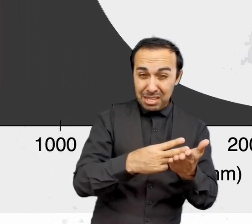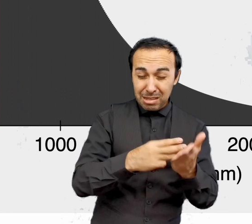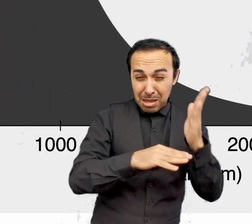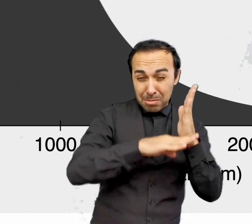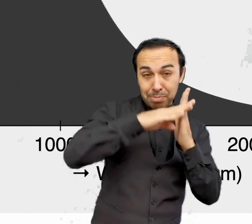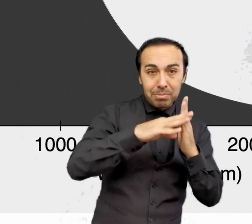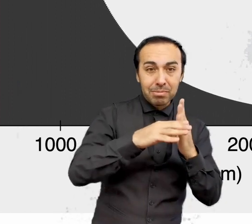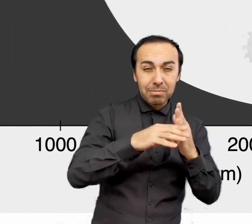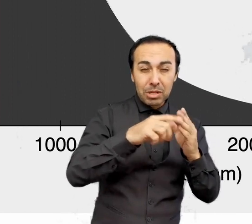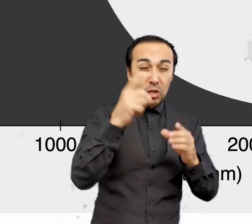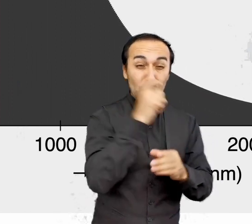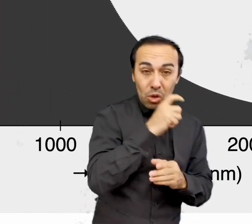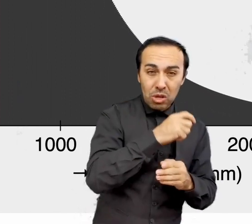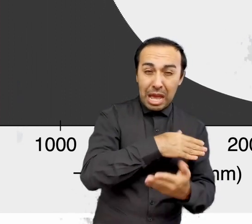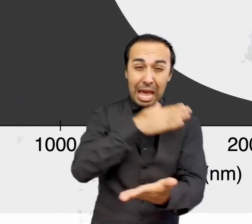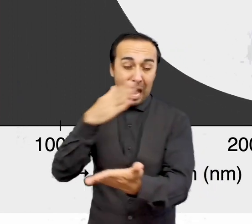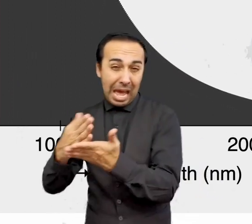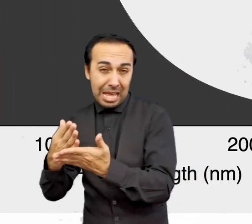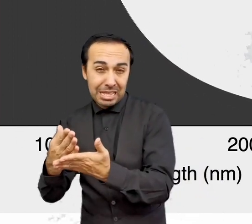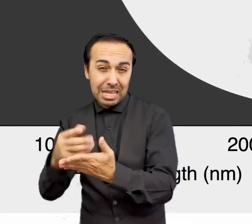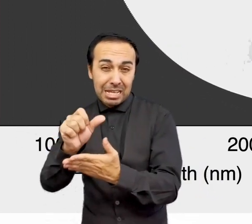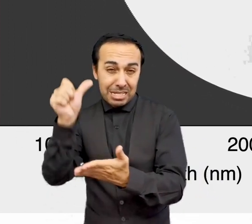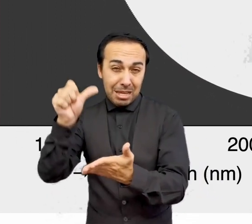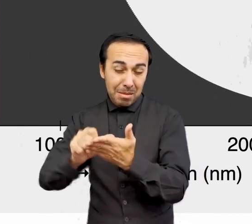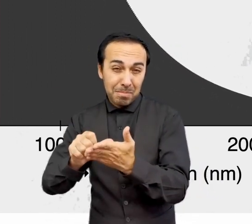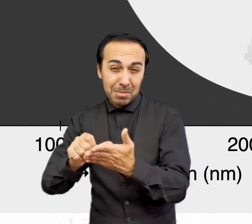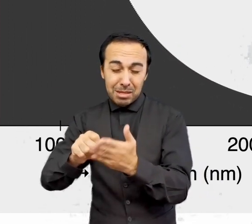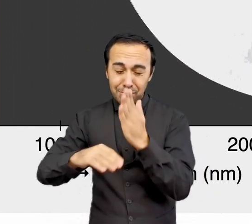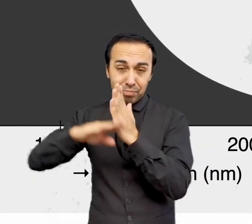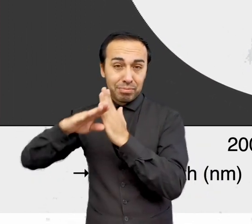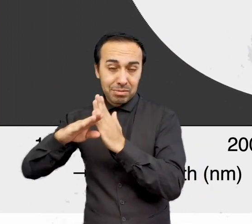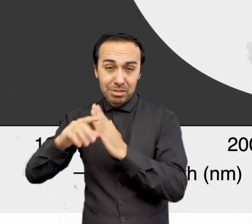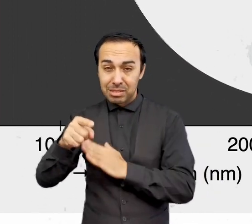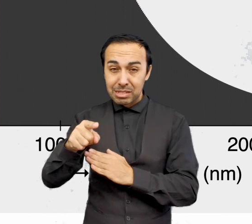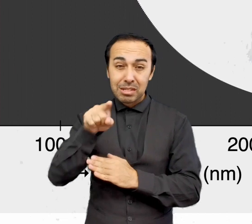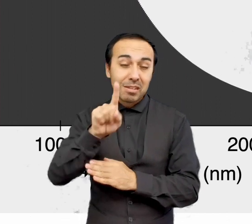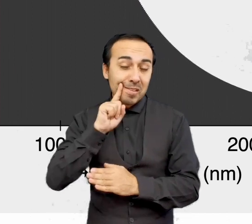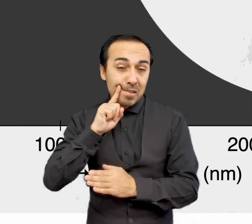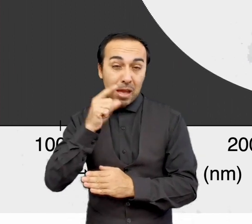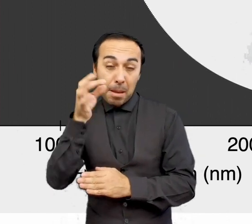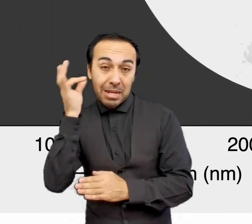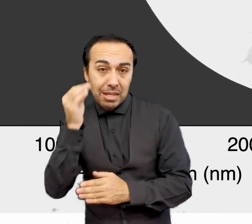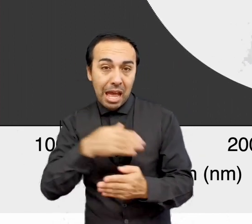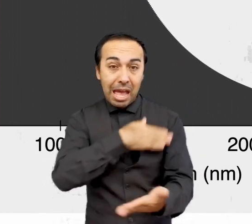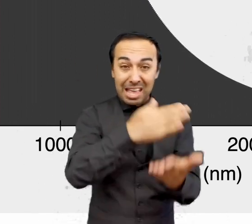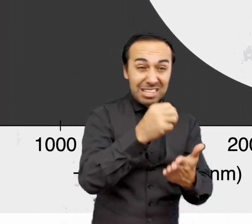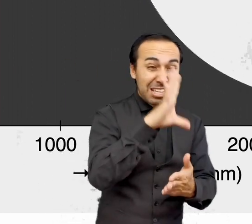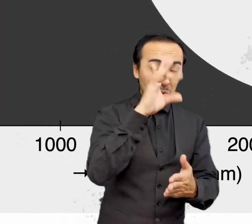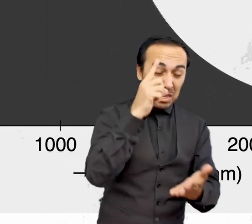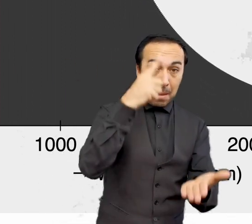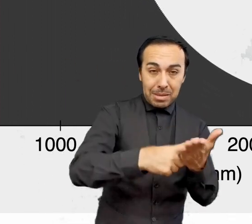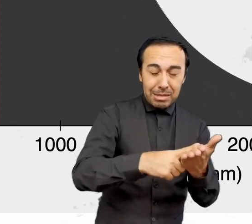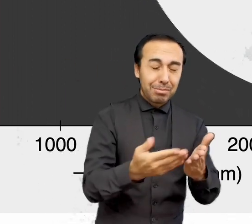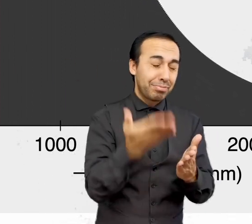en las estrellas rojas a los 6.000 grados Celsius en las amarillas y los 50.000 a 100.000 grados Celsius en las